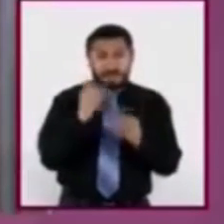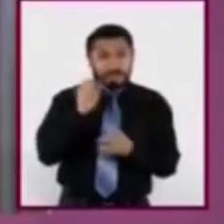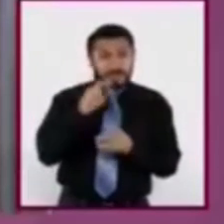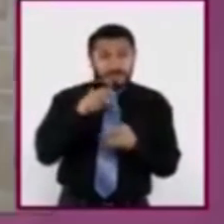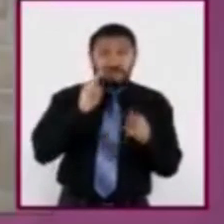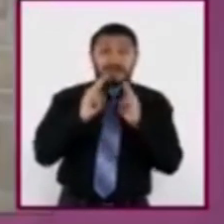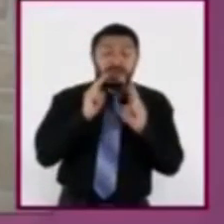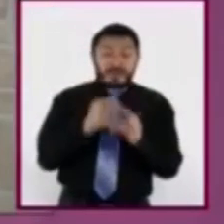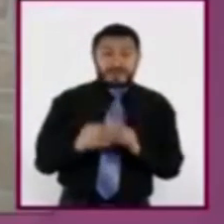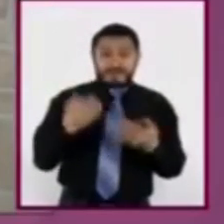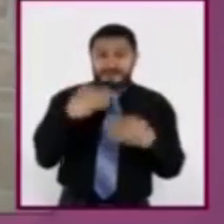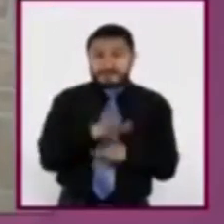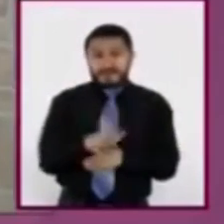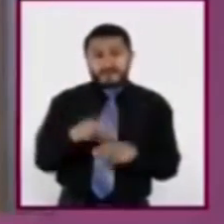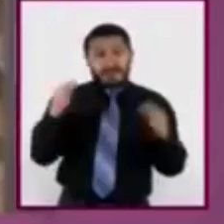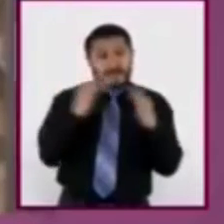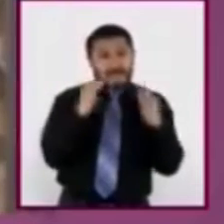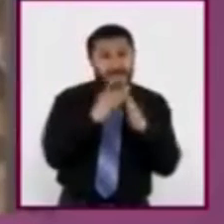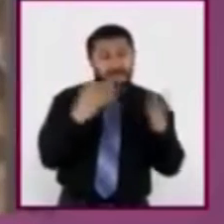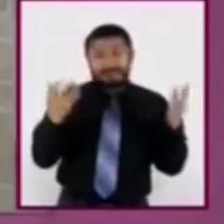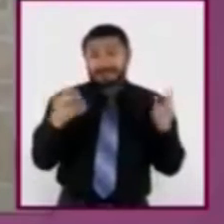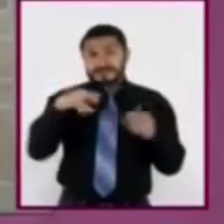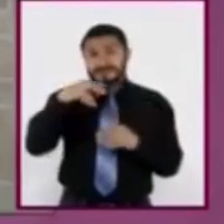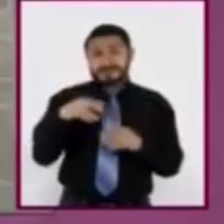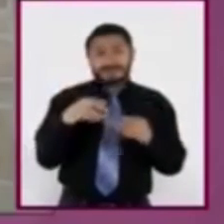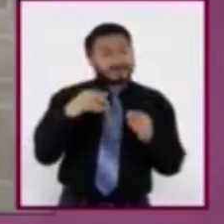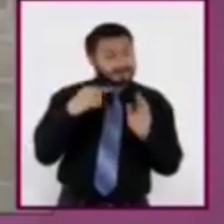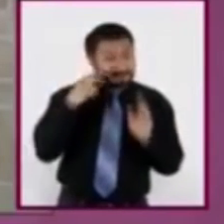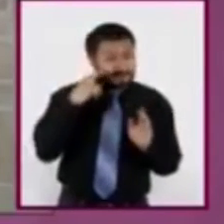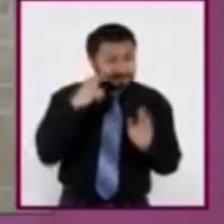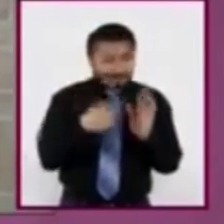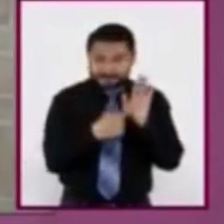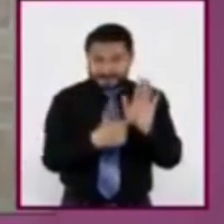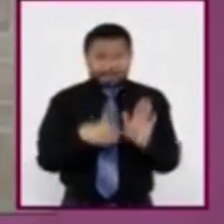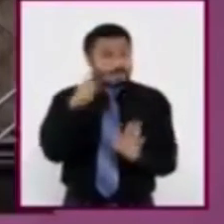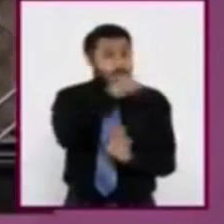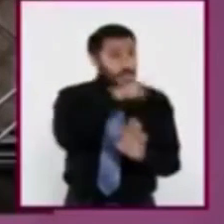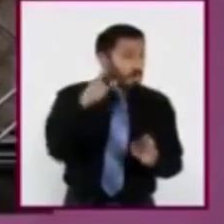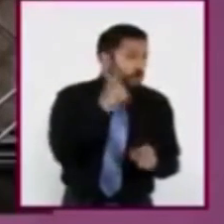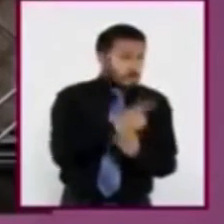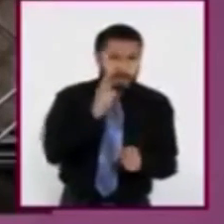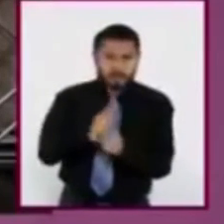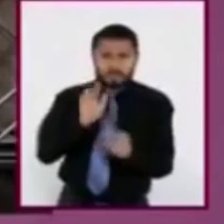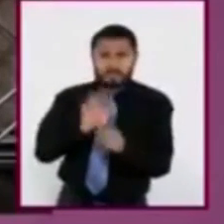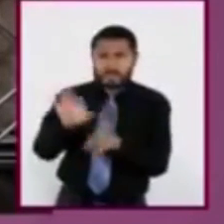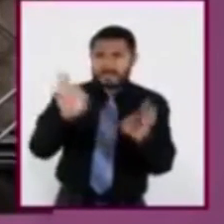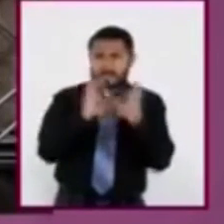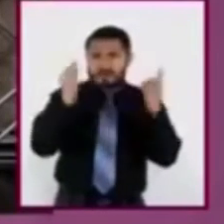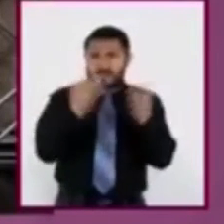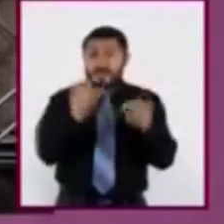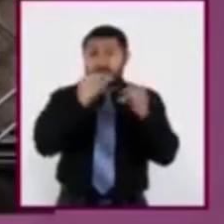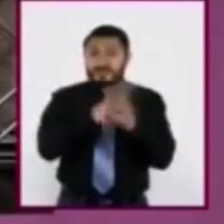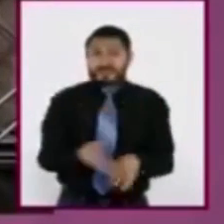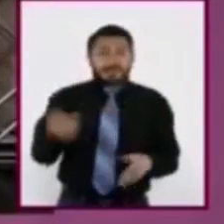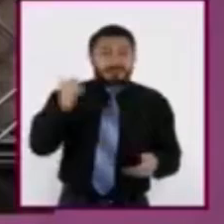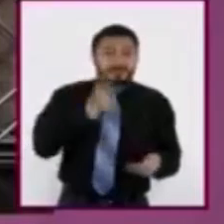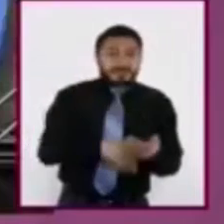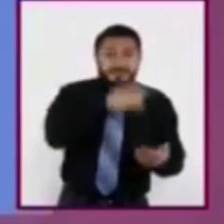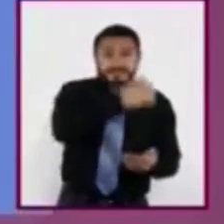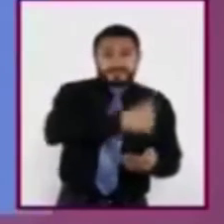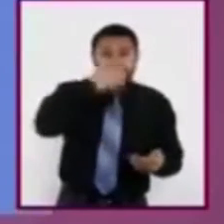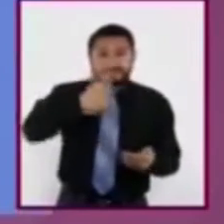noticia, referente a la caza de elefantes. Ustedes tendrán que determinar el tipo de fuente en cada caso.